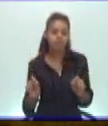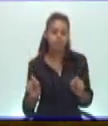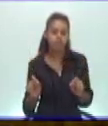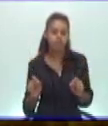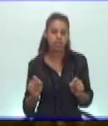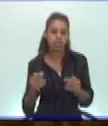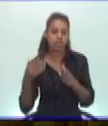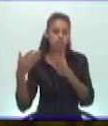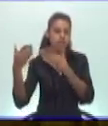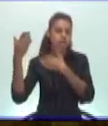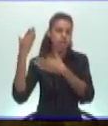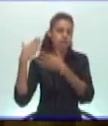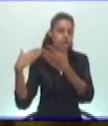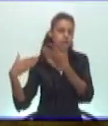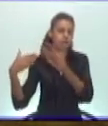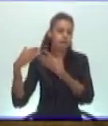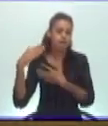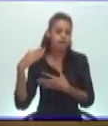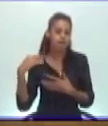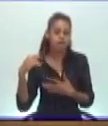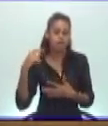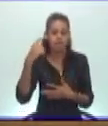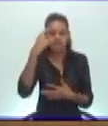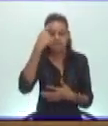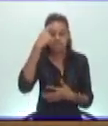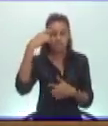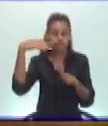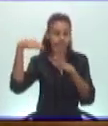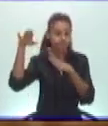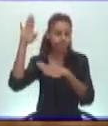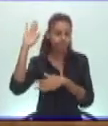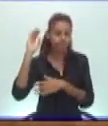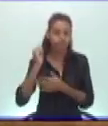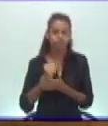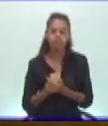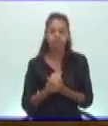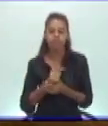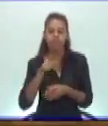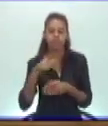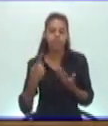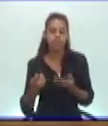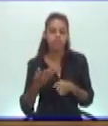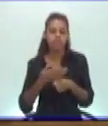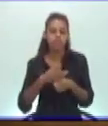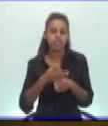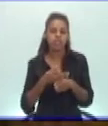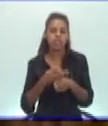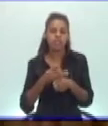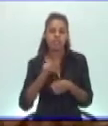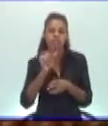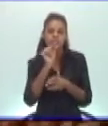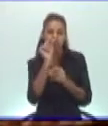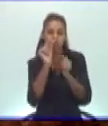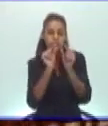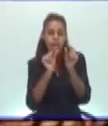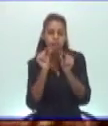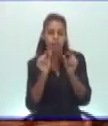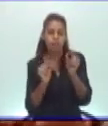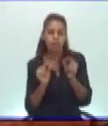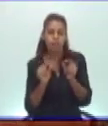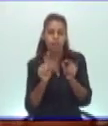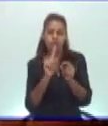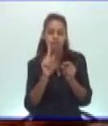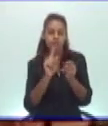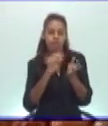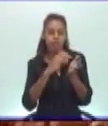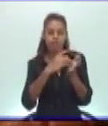descubriera el papel, mucho antes el pápilo. Y una tablilla de arcilla escrita en letras cuniformes. Es decir, no era el